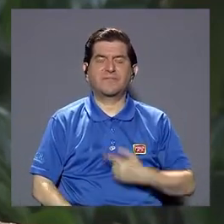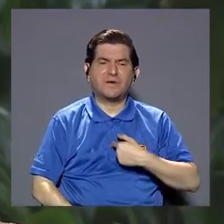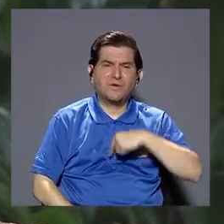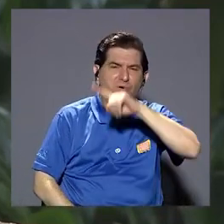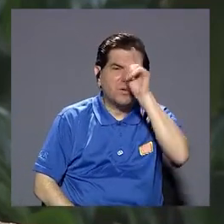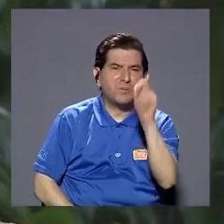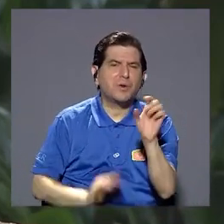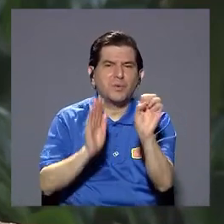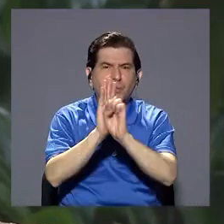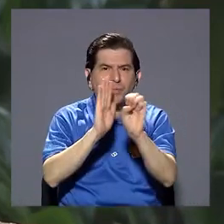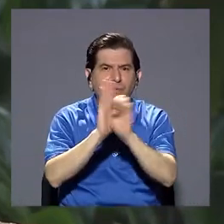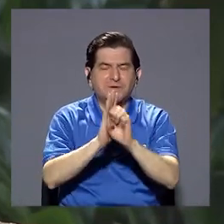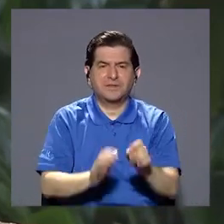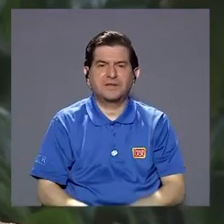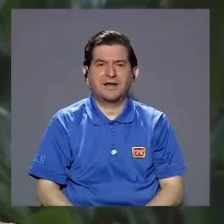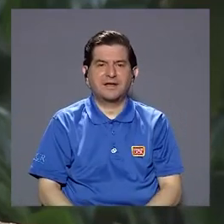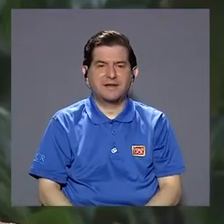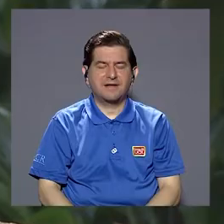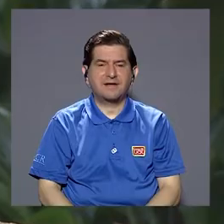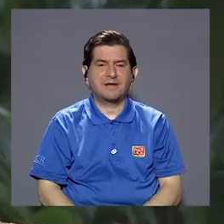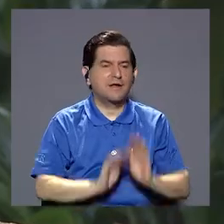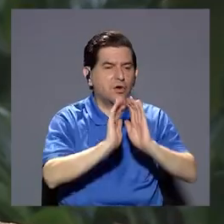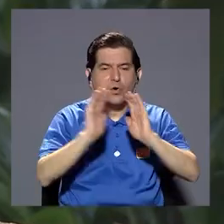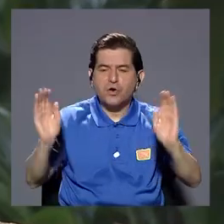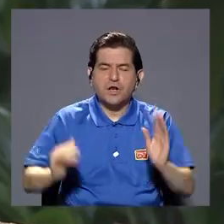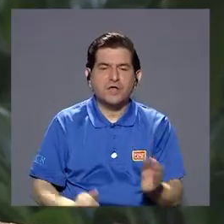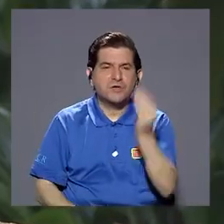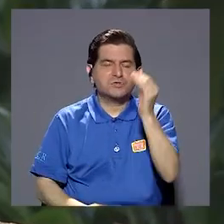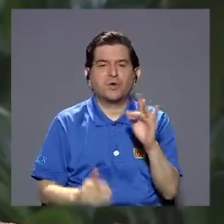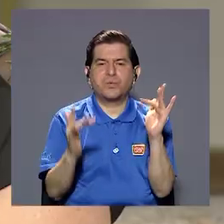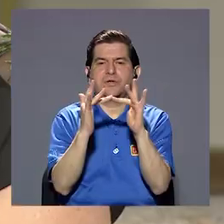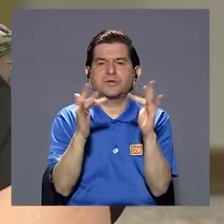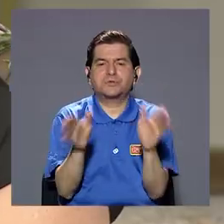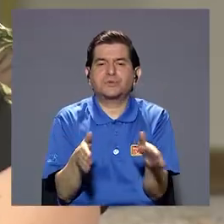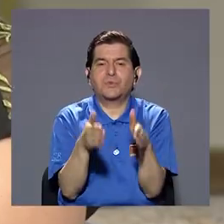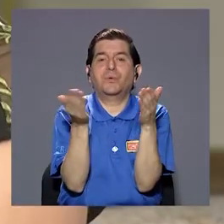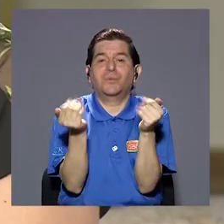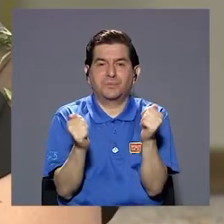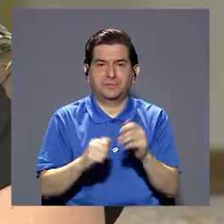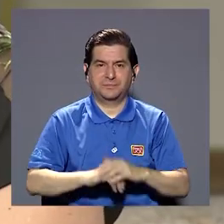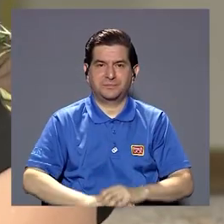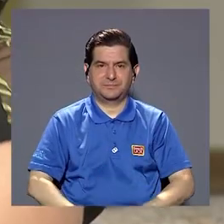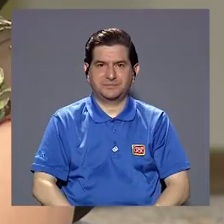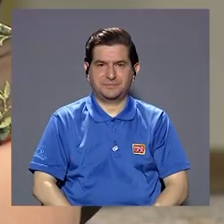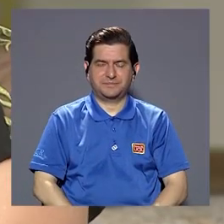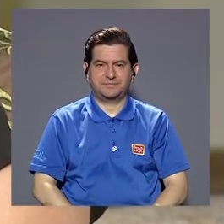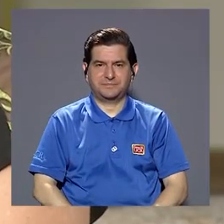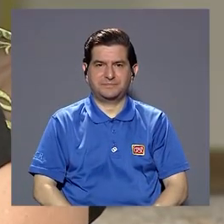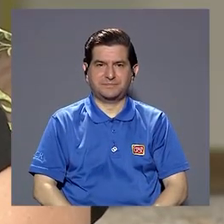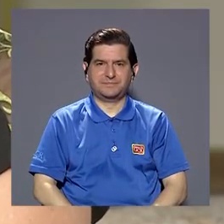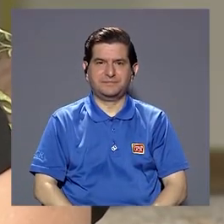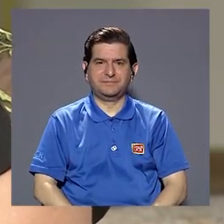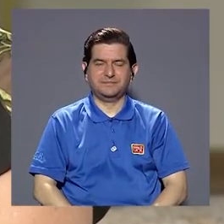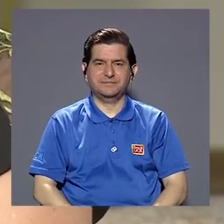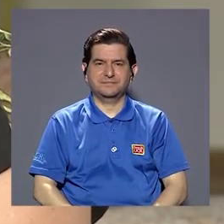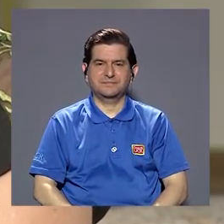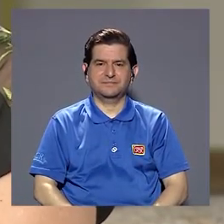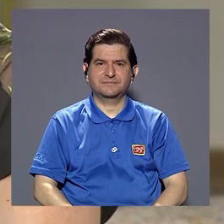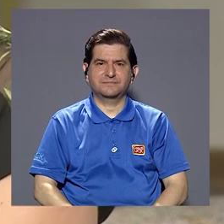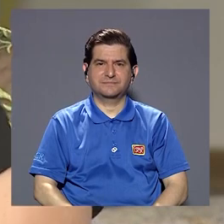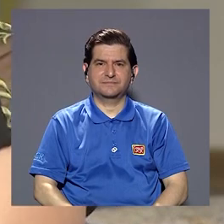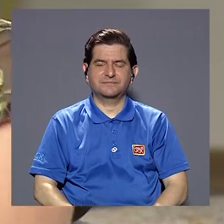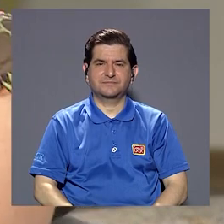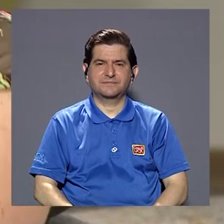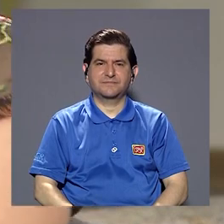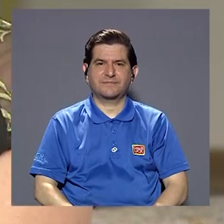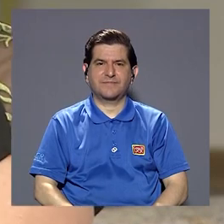enfermedades ya vienen con nosotros cambiamos algunas cosas pero la enfermedad ya está si por eso le consultaba por ejemplo cómo es el